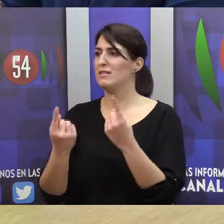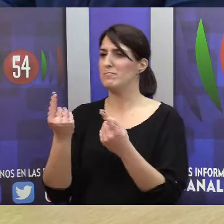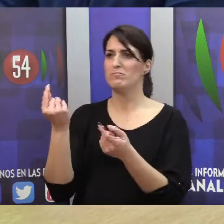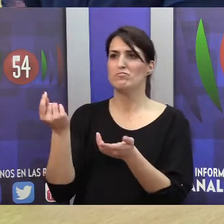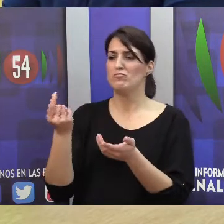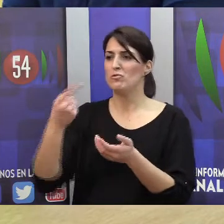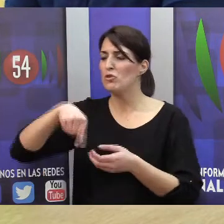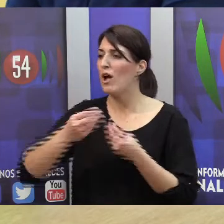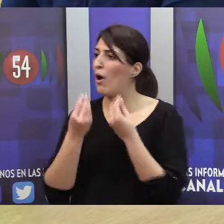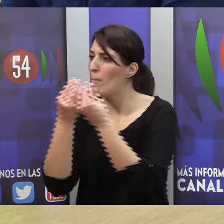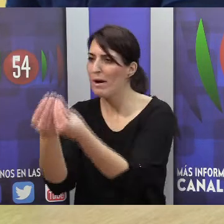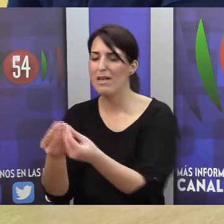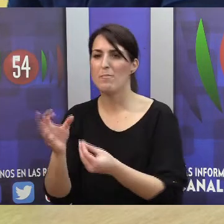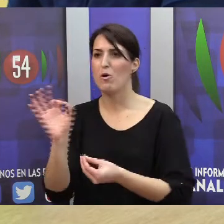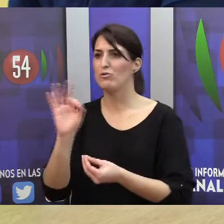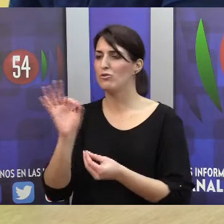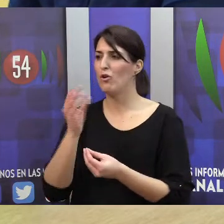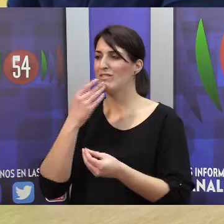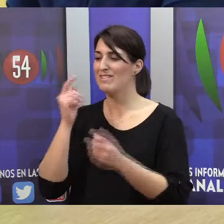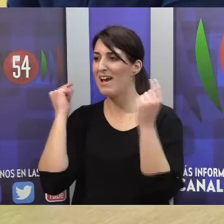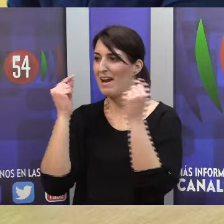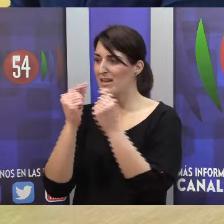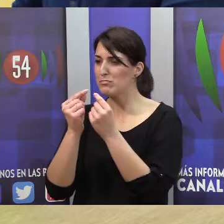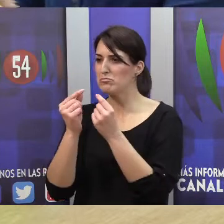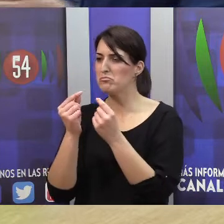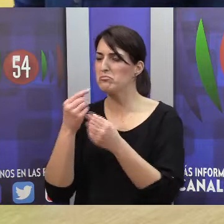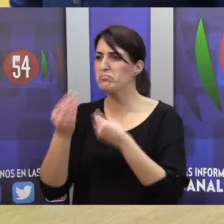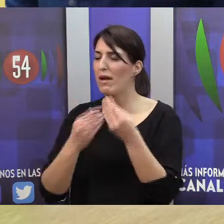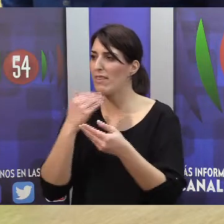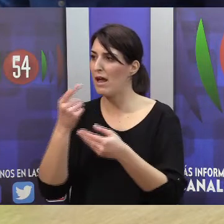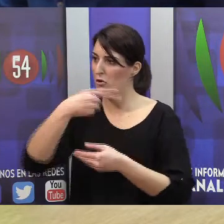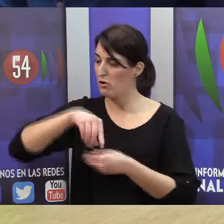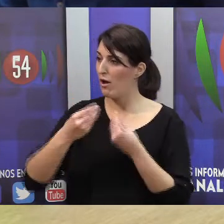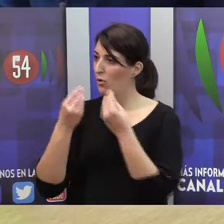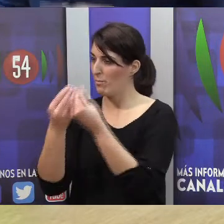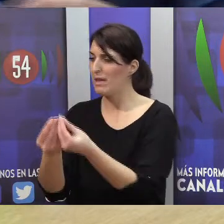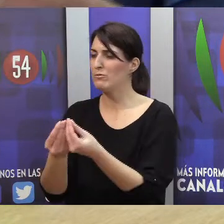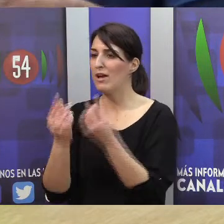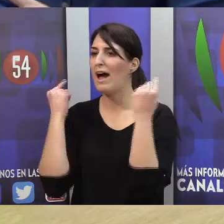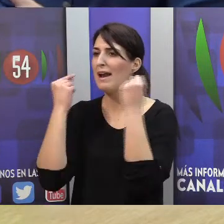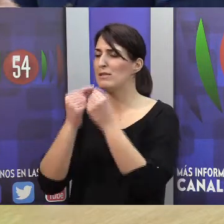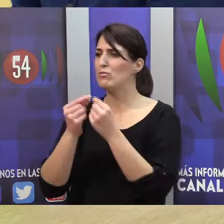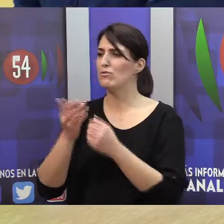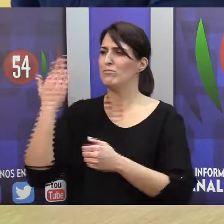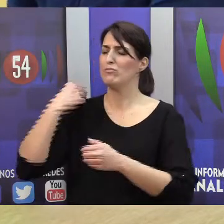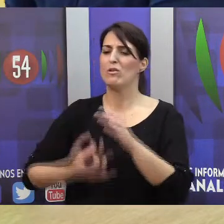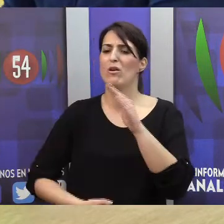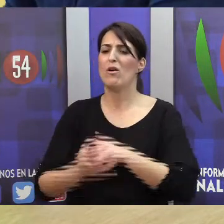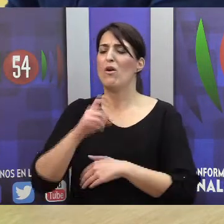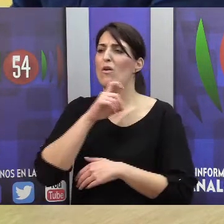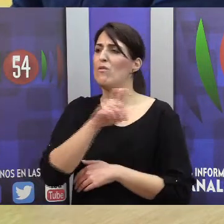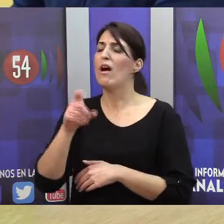acompañamos o estamos presentes allá donde esté la asociación. ¿Cómo surgía Aransburg y cómo surgía además en una ciudad como Burgos?